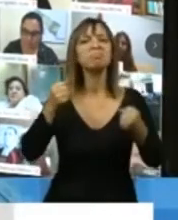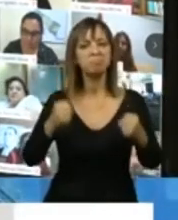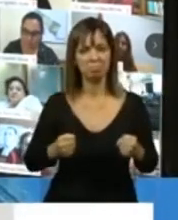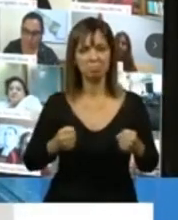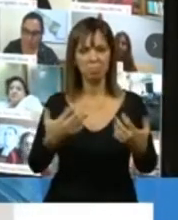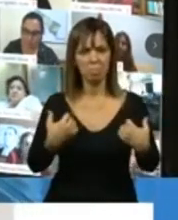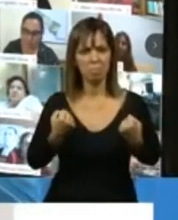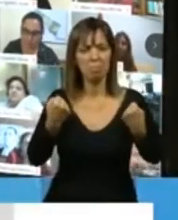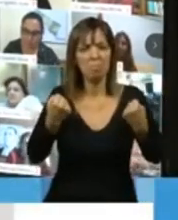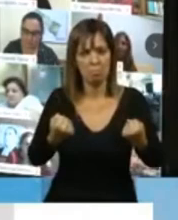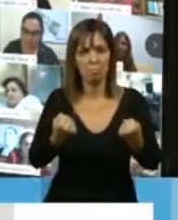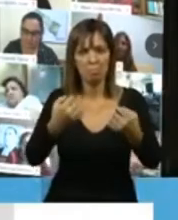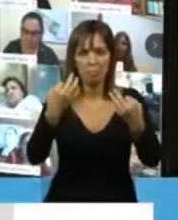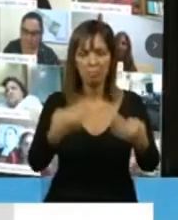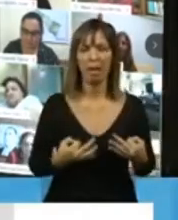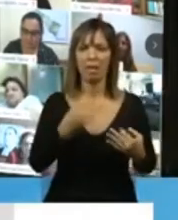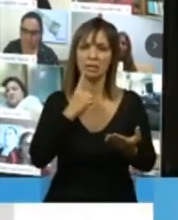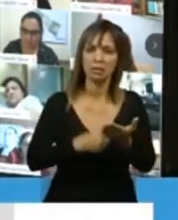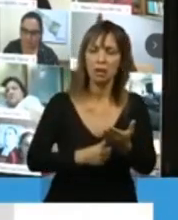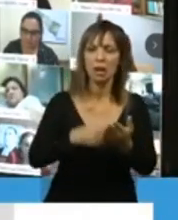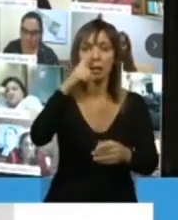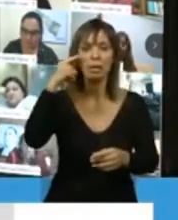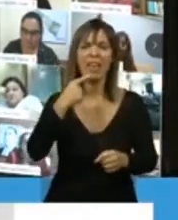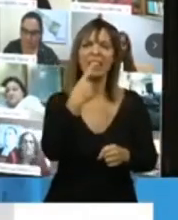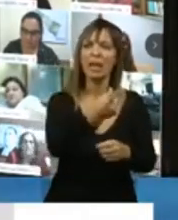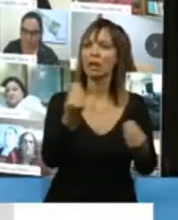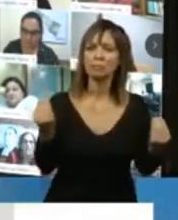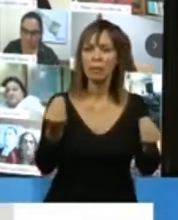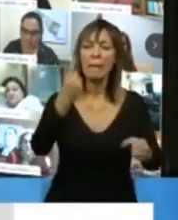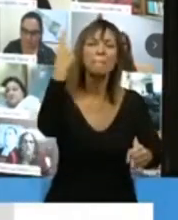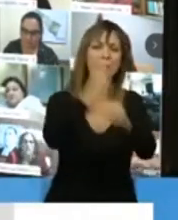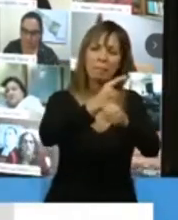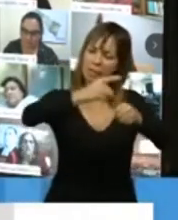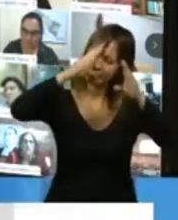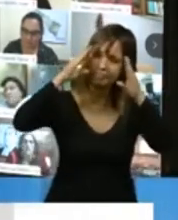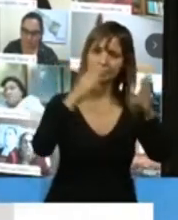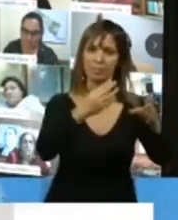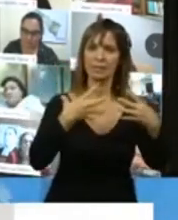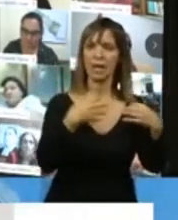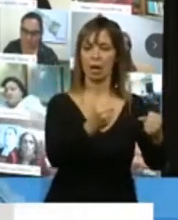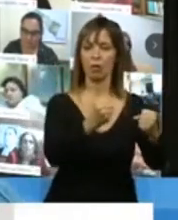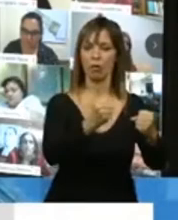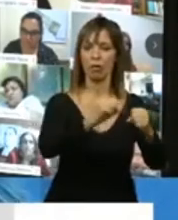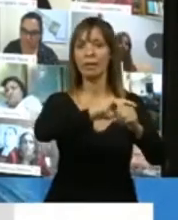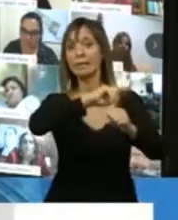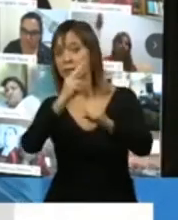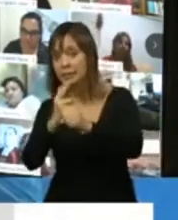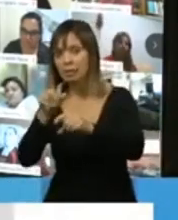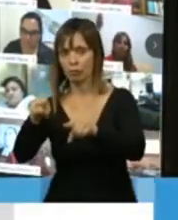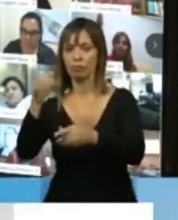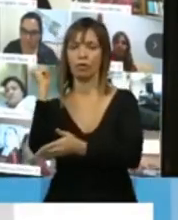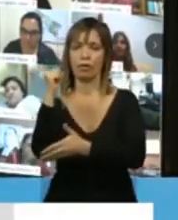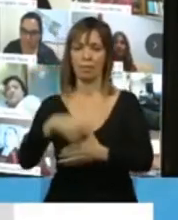las circunstancias. Un presidente que dijo, primero la salud, después la economía.